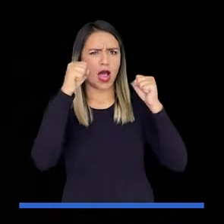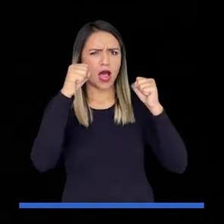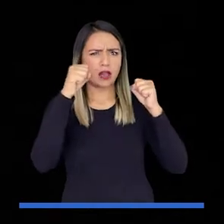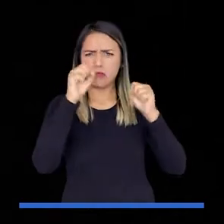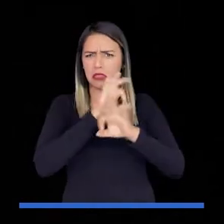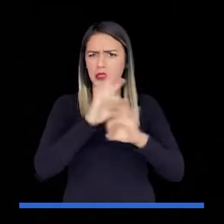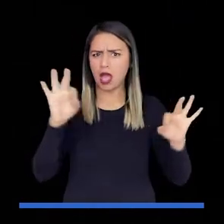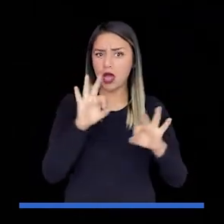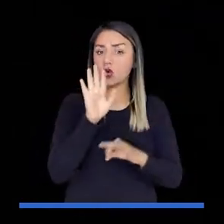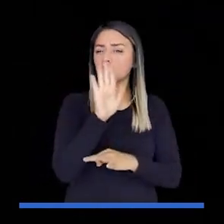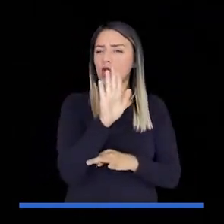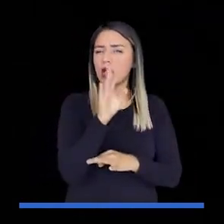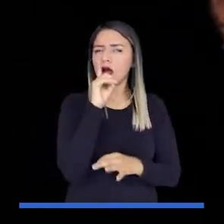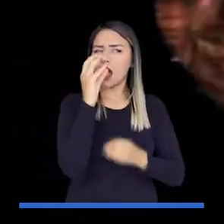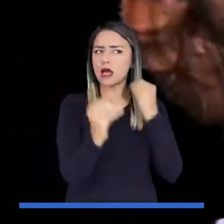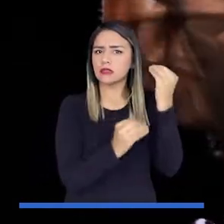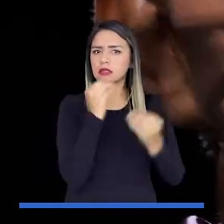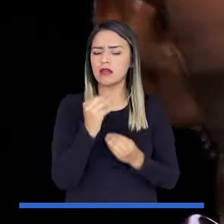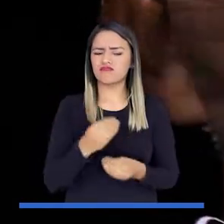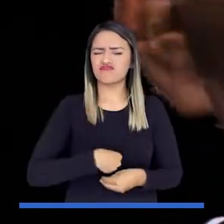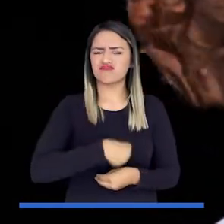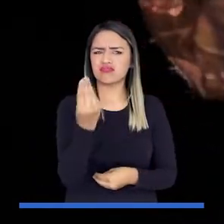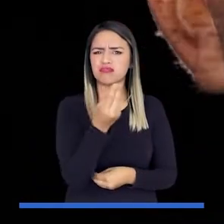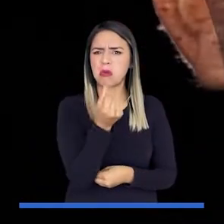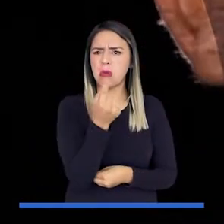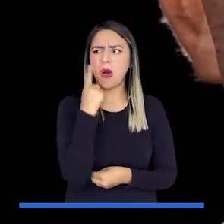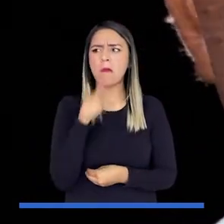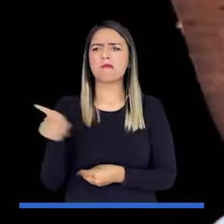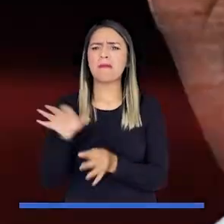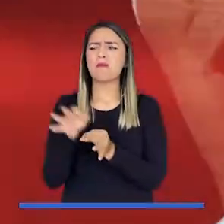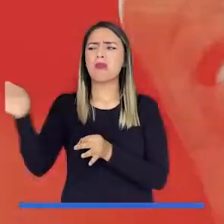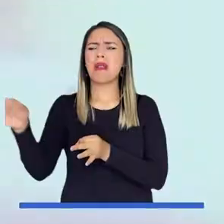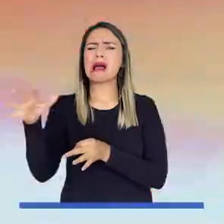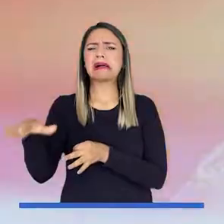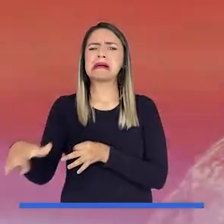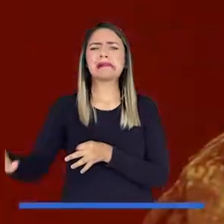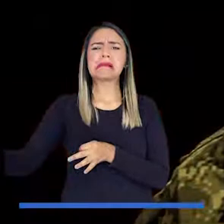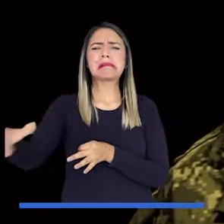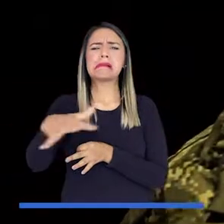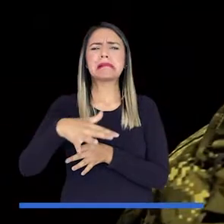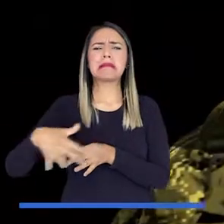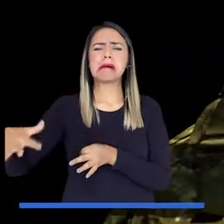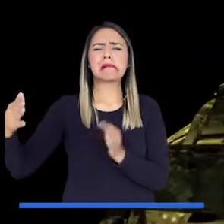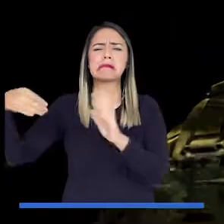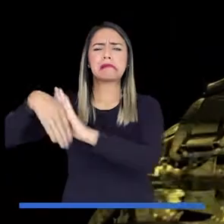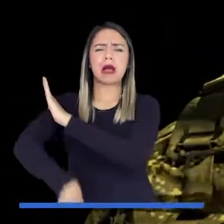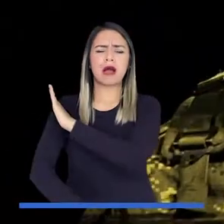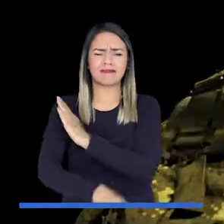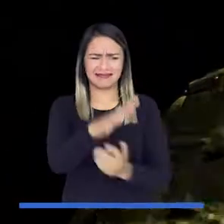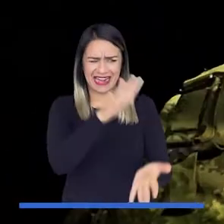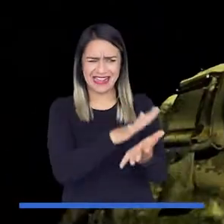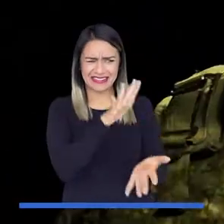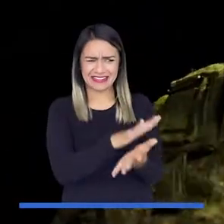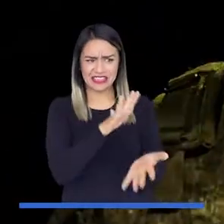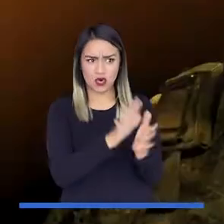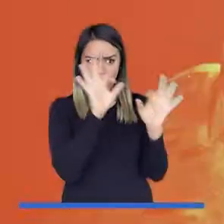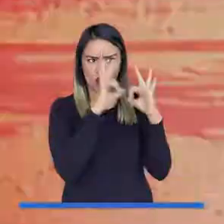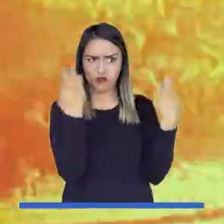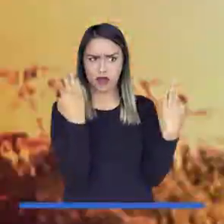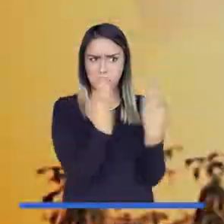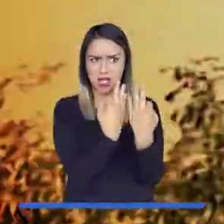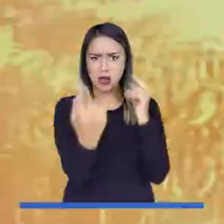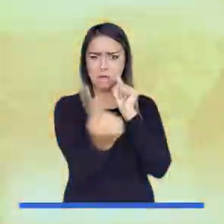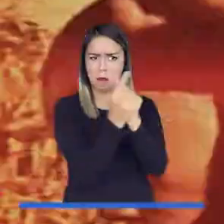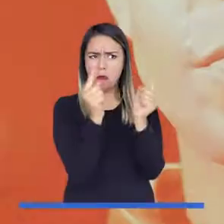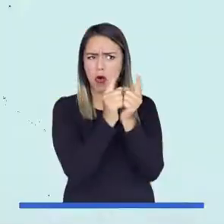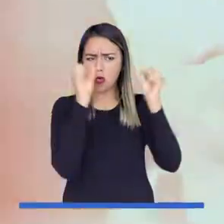Aquí no se tiene que preocupar por nada, usted lo que va a tener es billete, no como allá en ese pueblo, está bien llevado, tranquilo, a